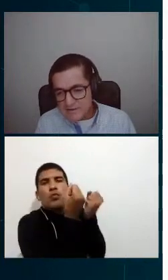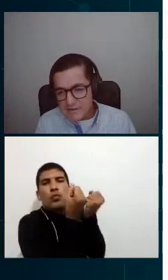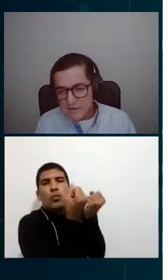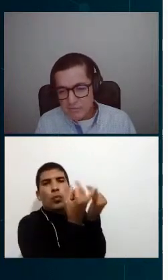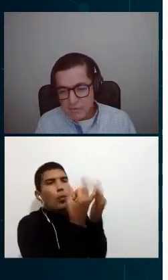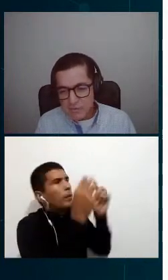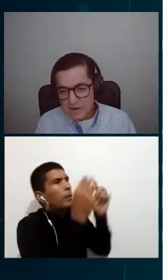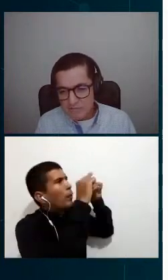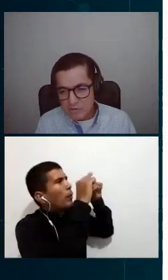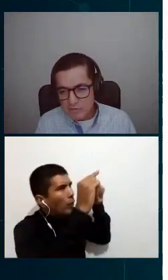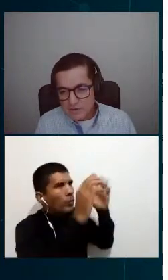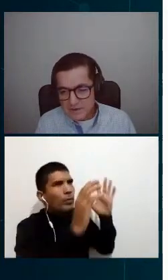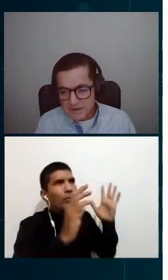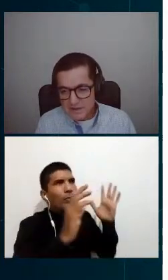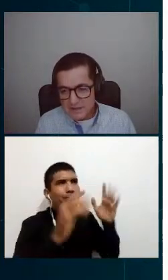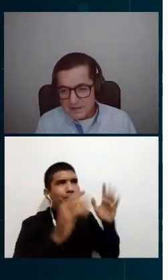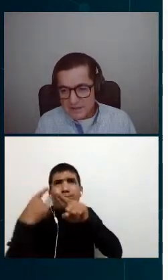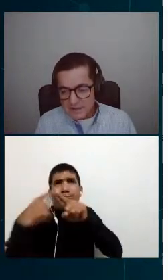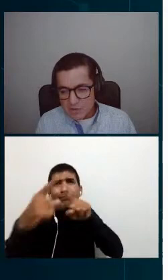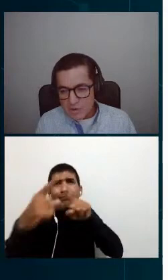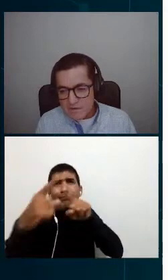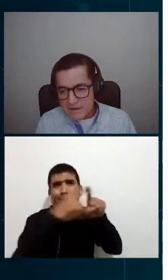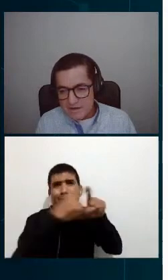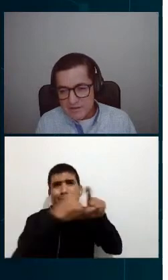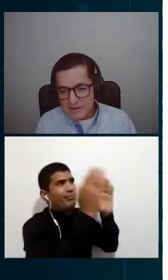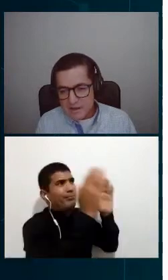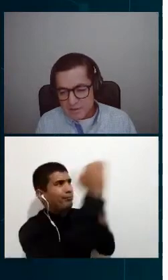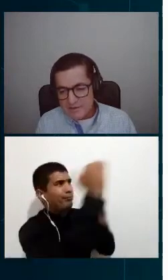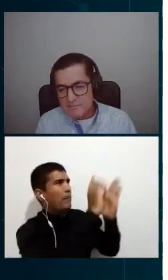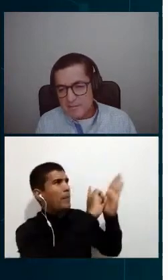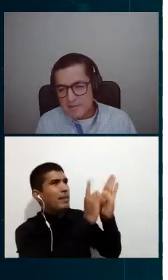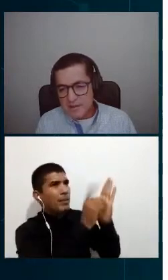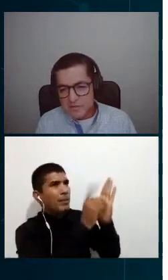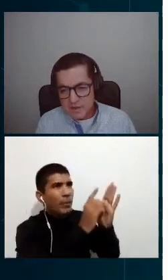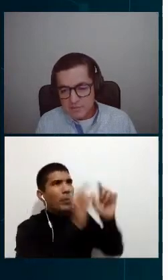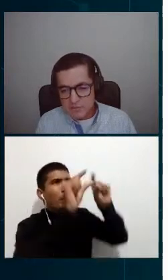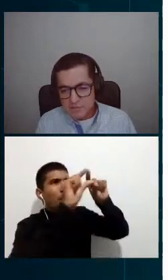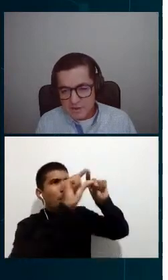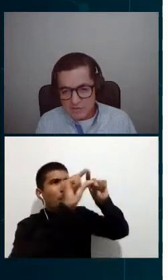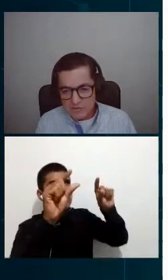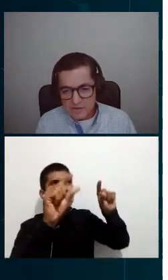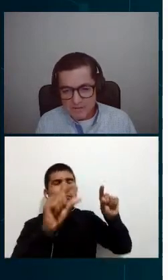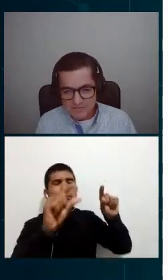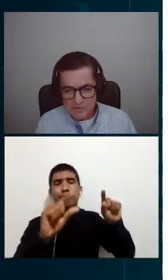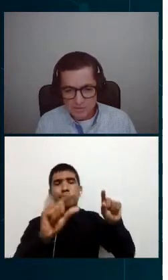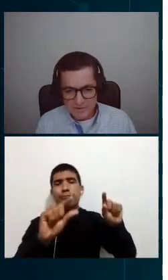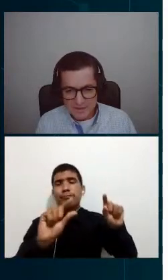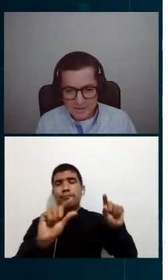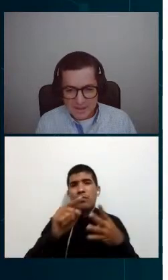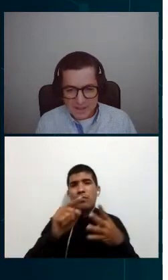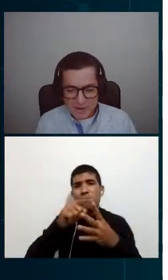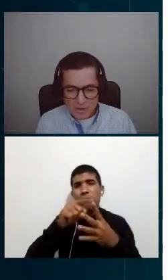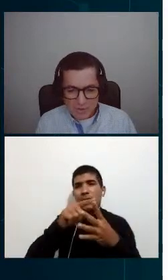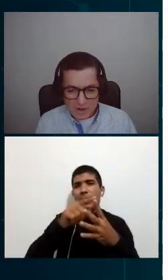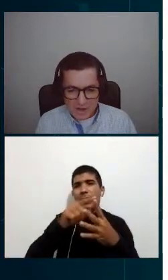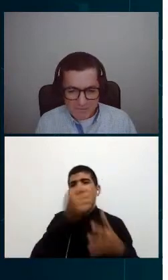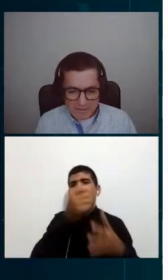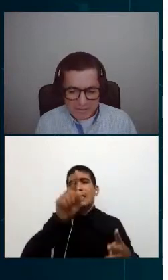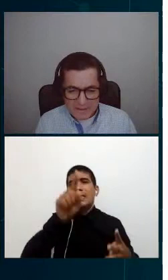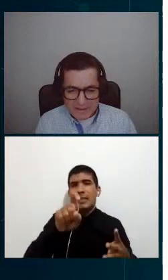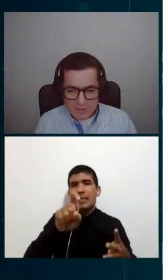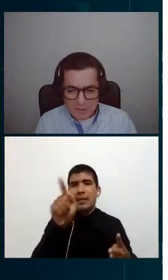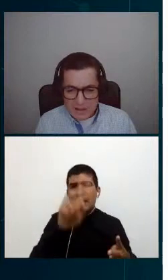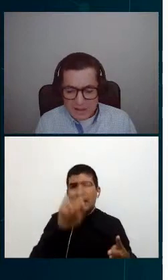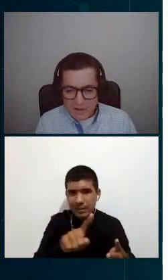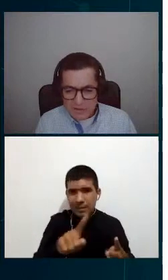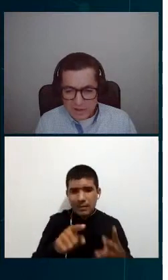16S o a una forma 9S principalmente los equipos de medición trifásicos ¿verdad? luego la